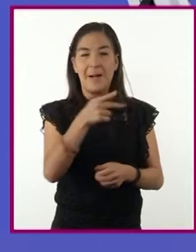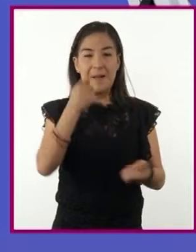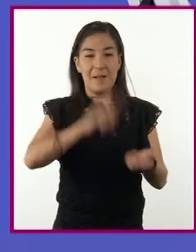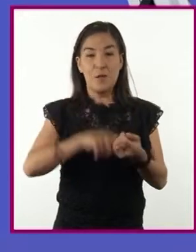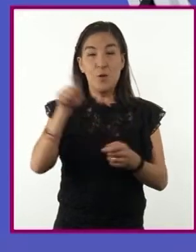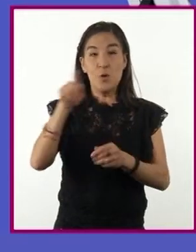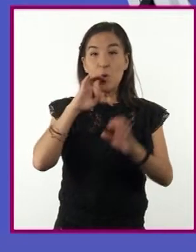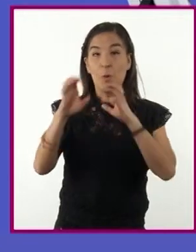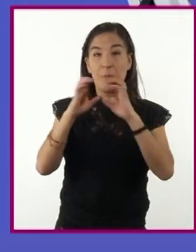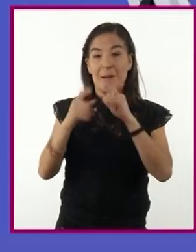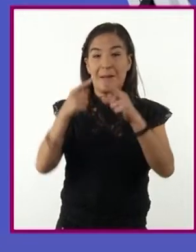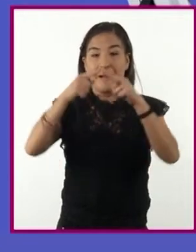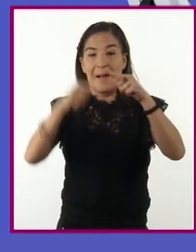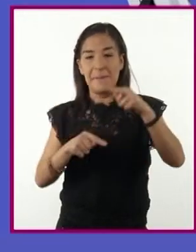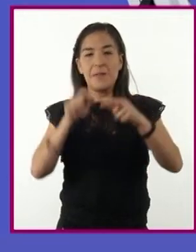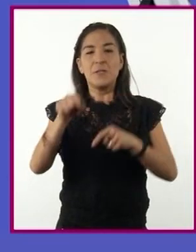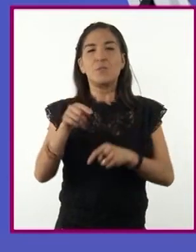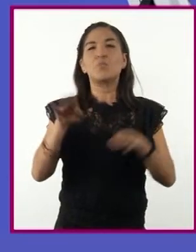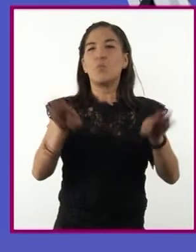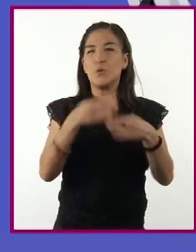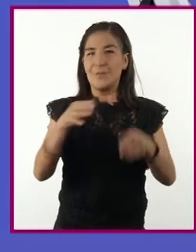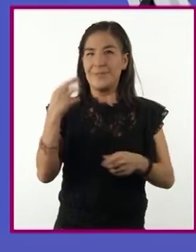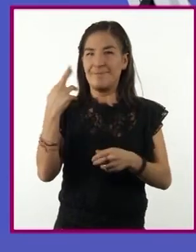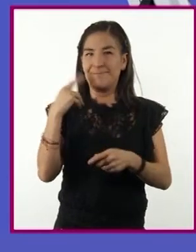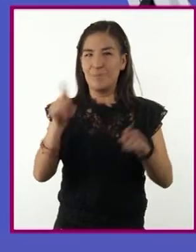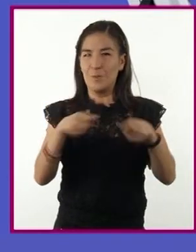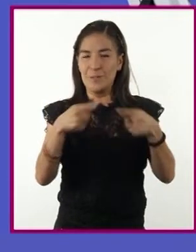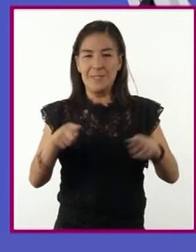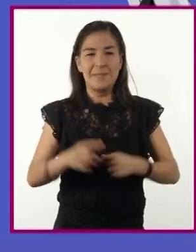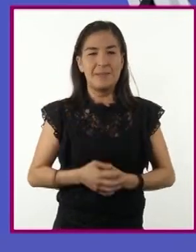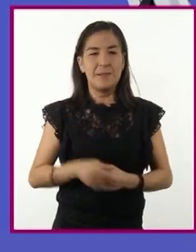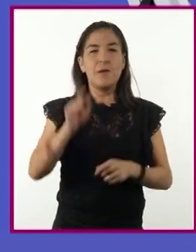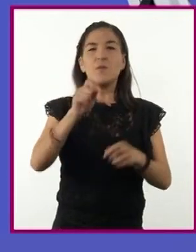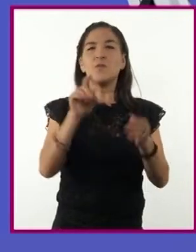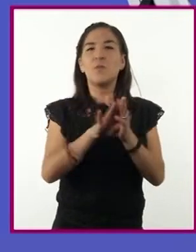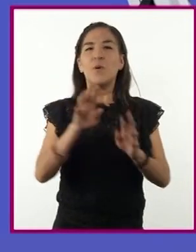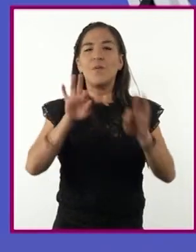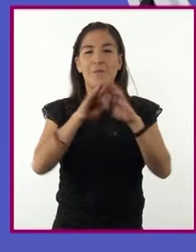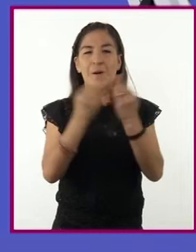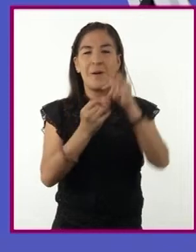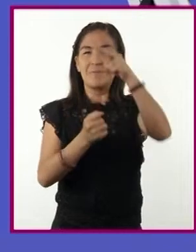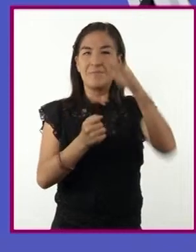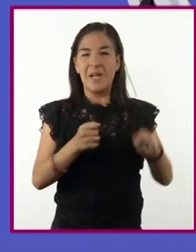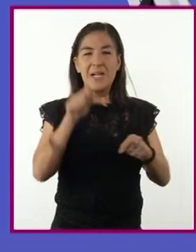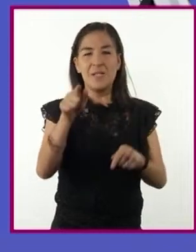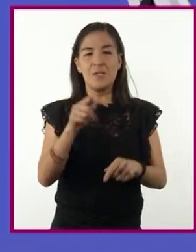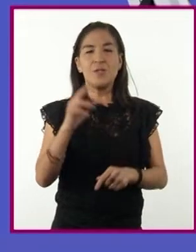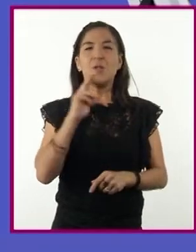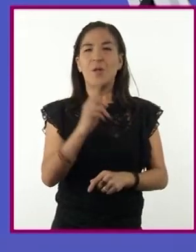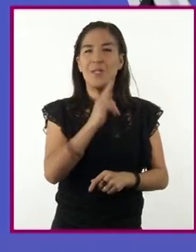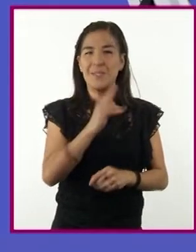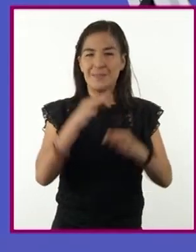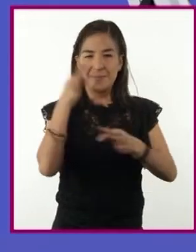comunicación música y en la fila de abajo y de forma vertical noticias y en la parte superior y descendiendo